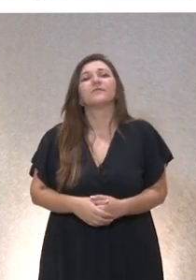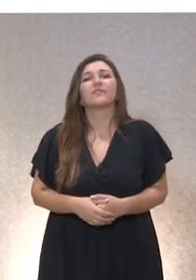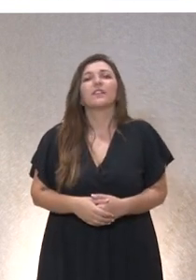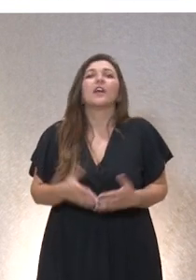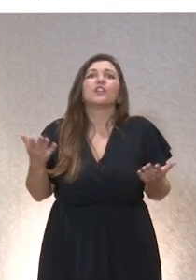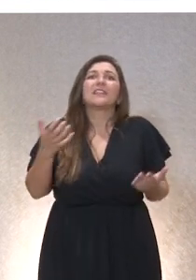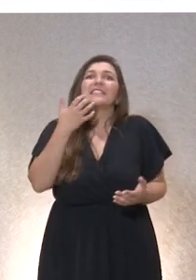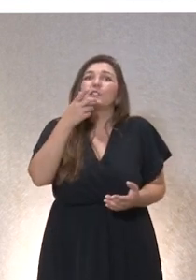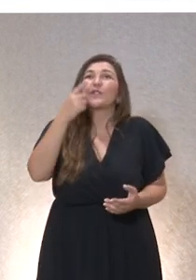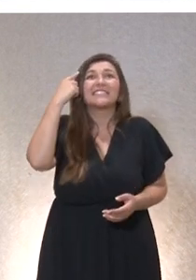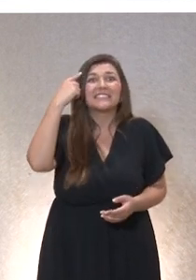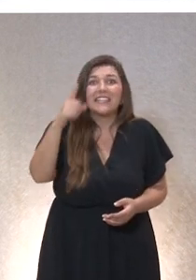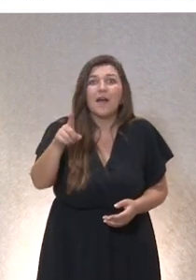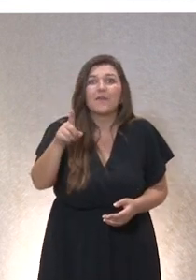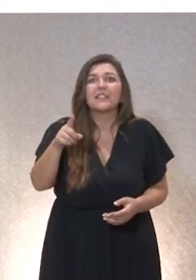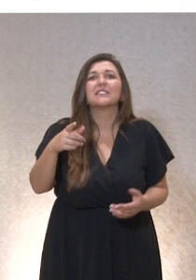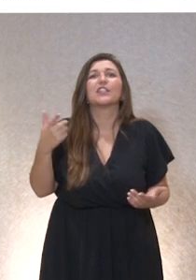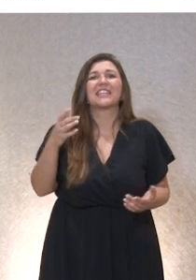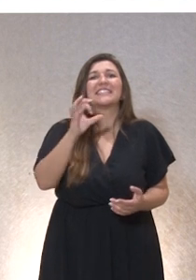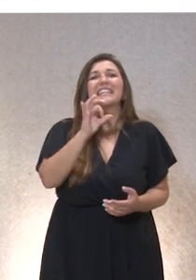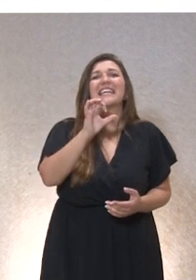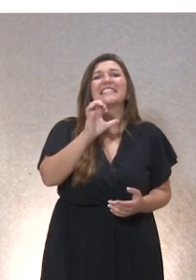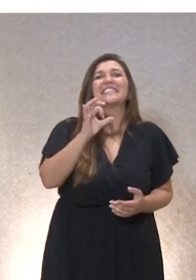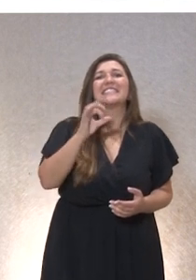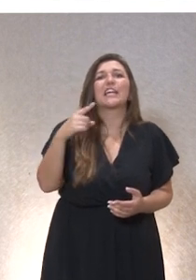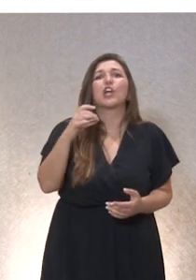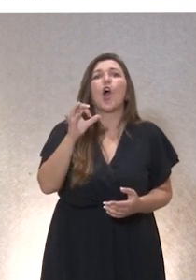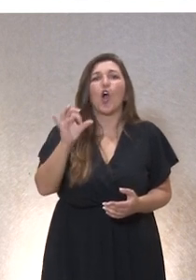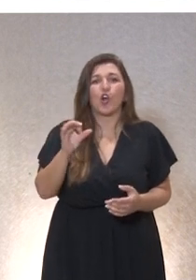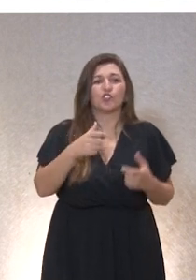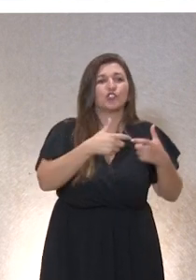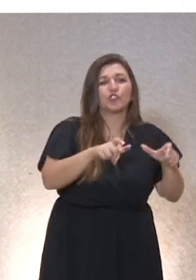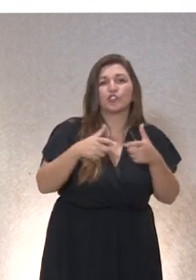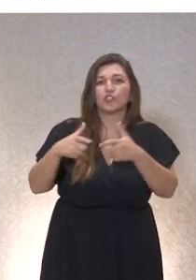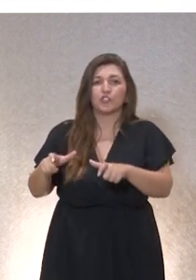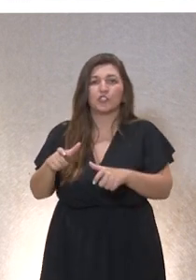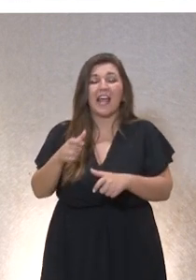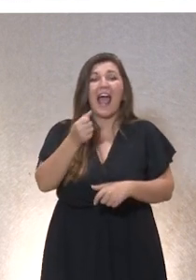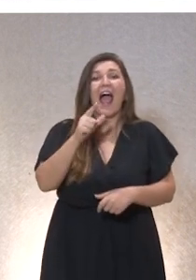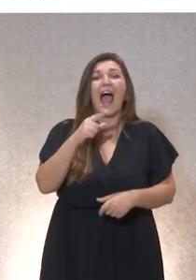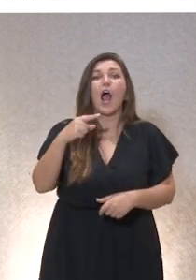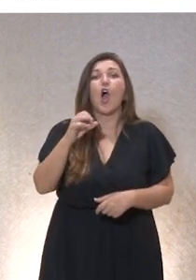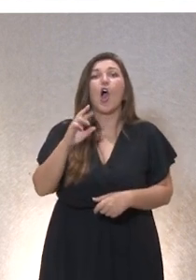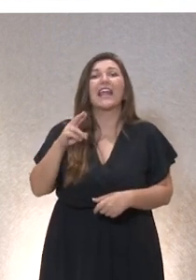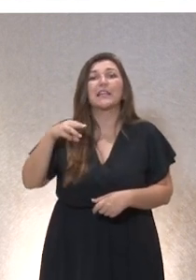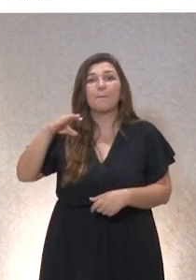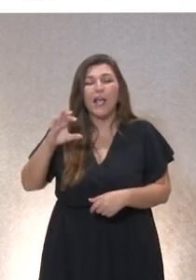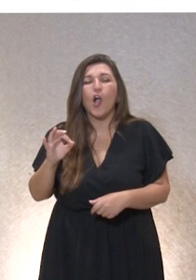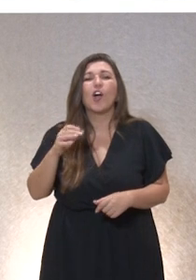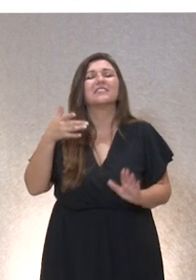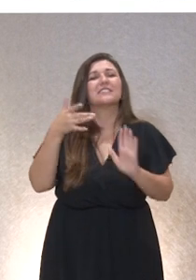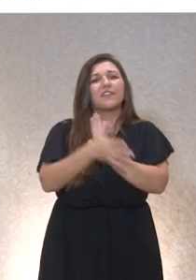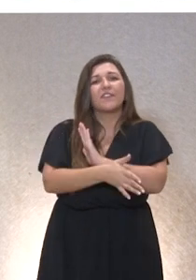partes de este principio vas a entender lo que son los sesgos. Un sesgo algorítmico en realidad es, podríamos decir, ese